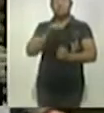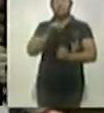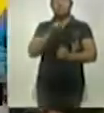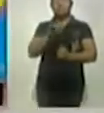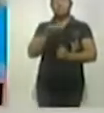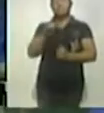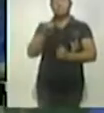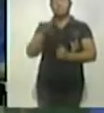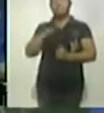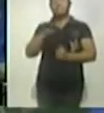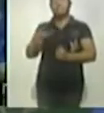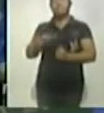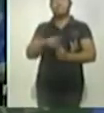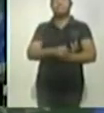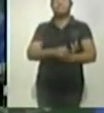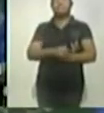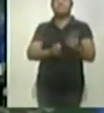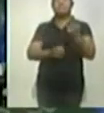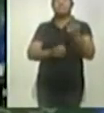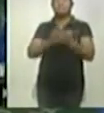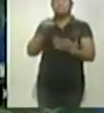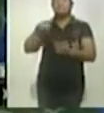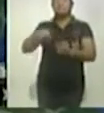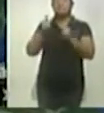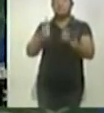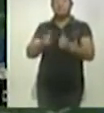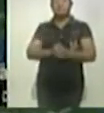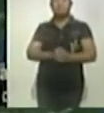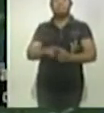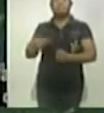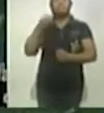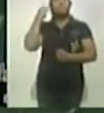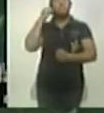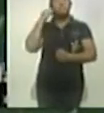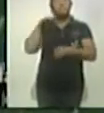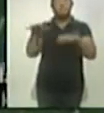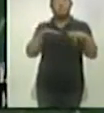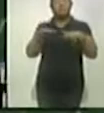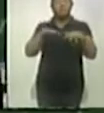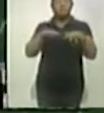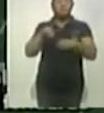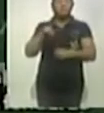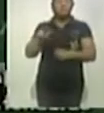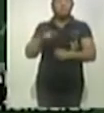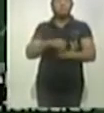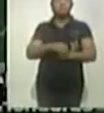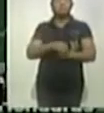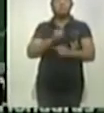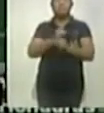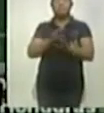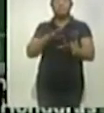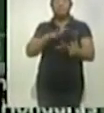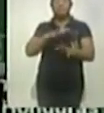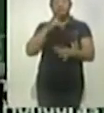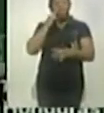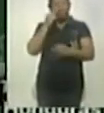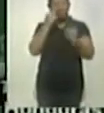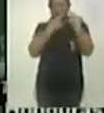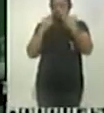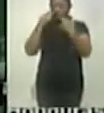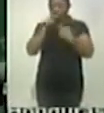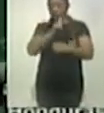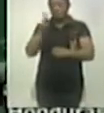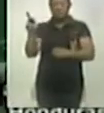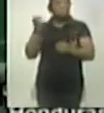Ojeda. Tras el sismo de siete punto cinco con epicentro en Oaxaca, el Instituto de Protección Civil de Tabasco informó que no se detectaron daños en inmuebles o